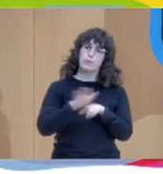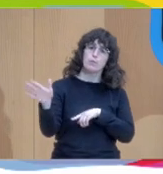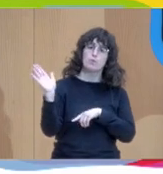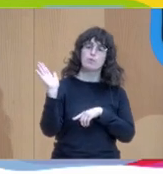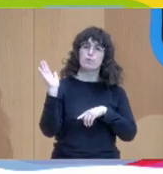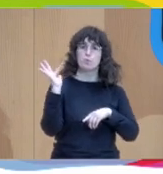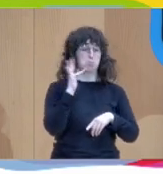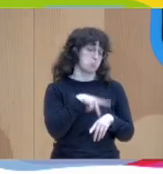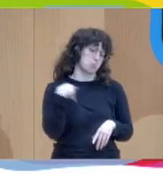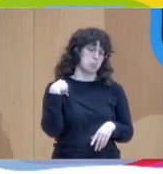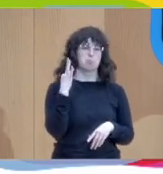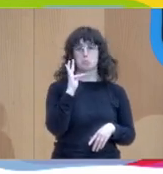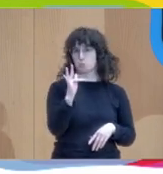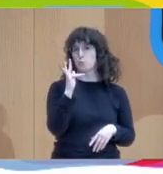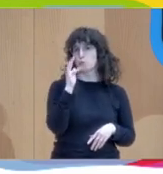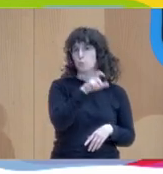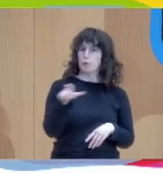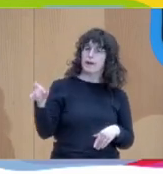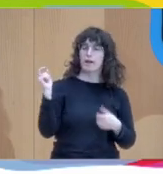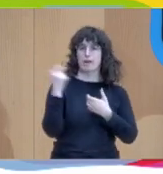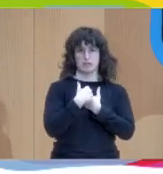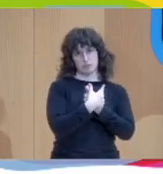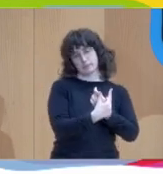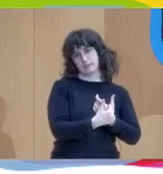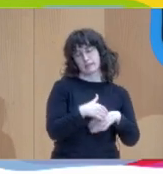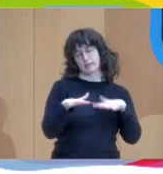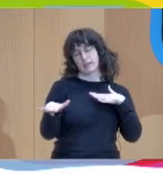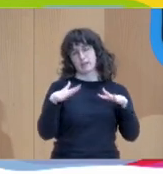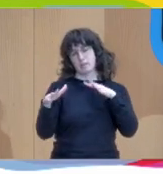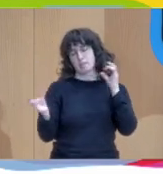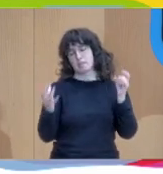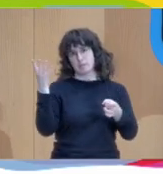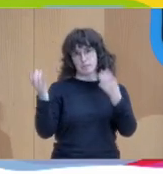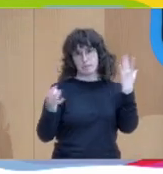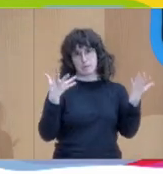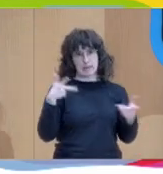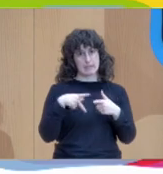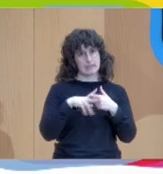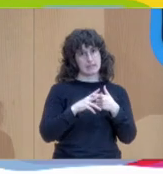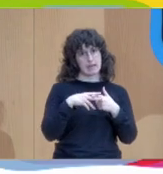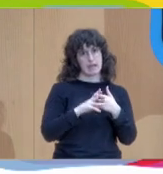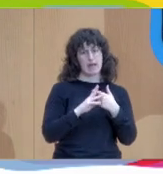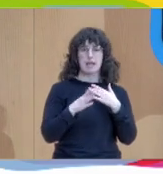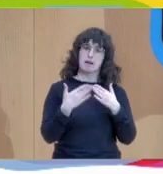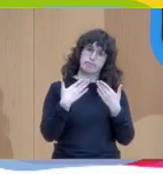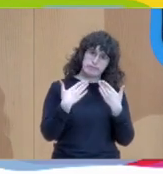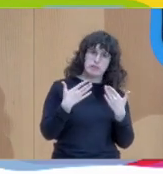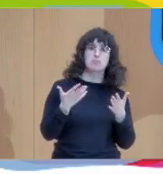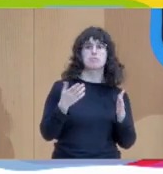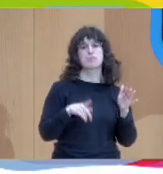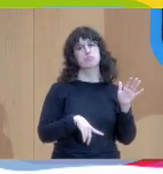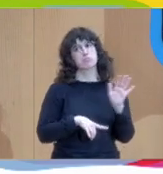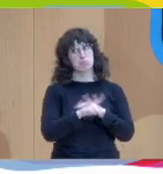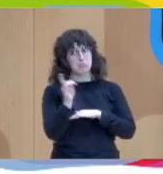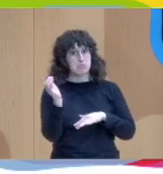positivo, las personas que han participado en las diferentes acciones en las que hemos incorporado la herramienta biológica, la devolución ha sido que se han